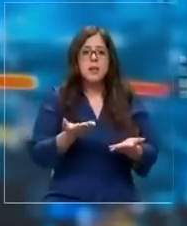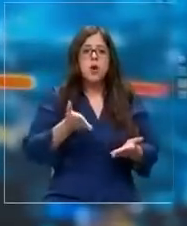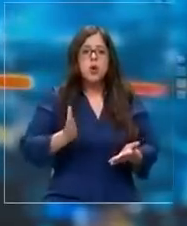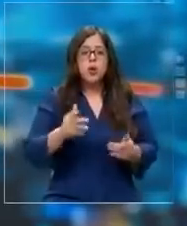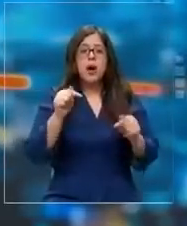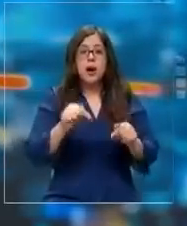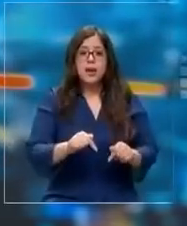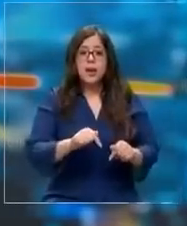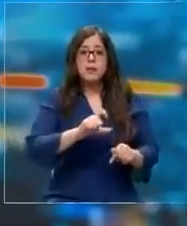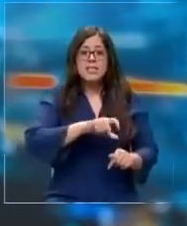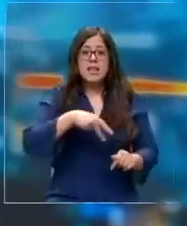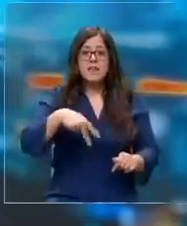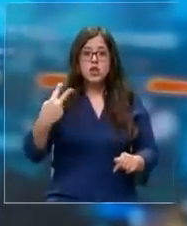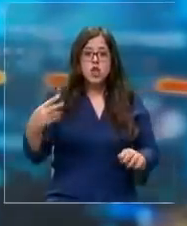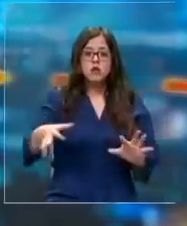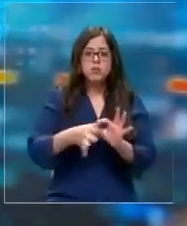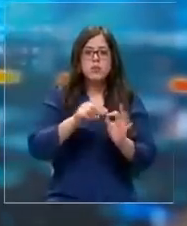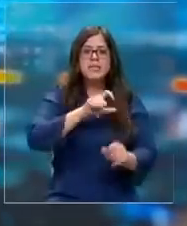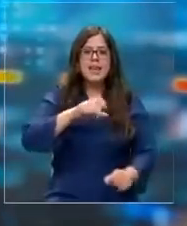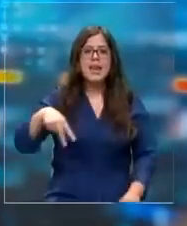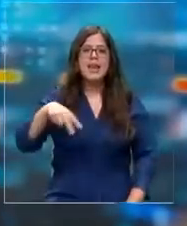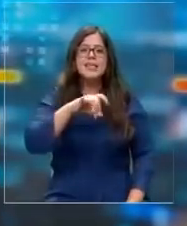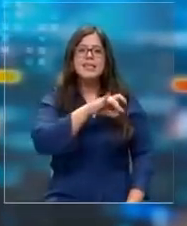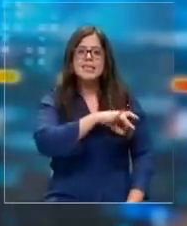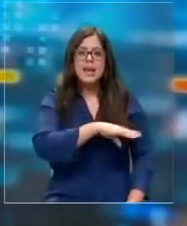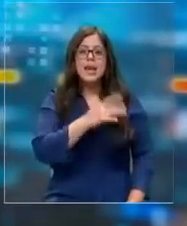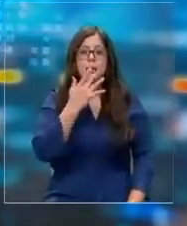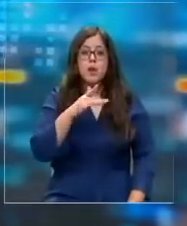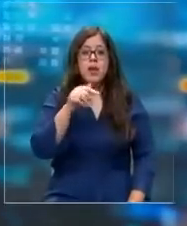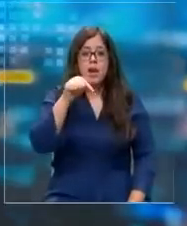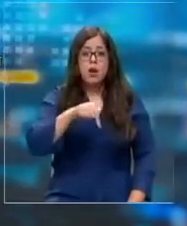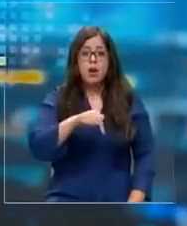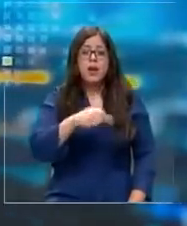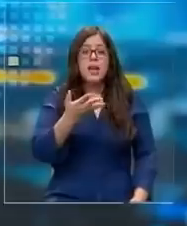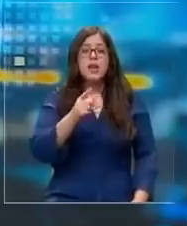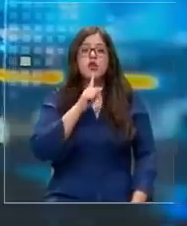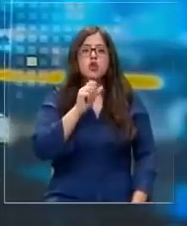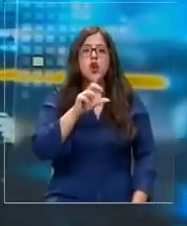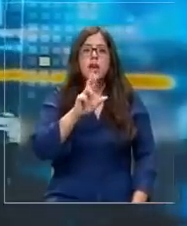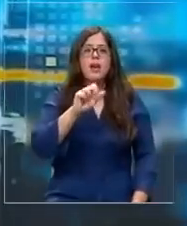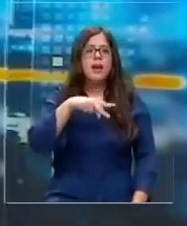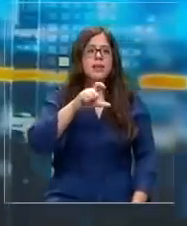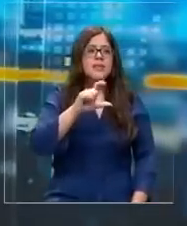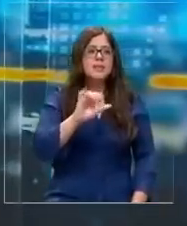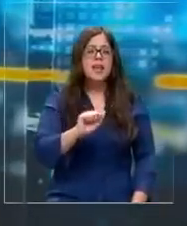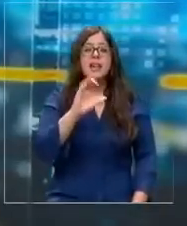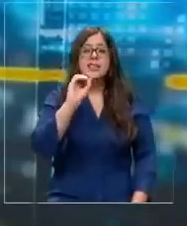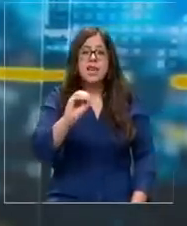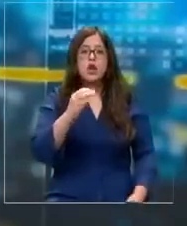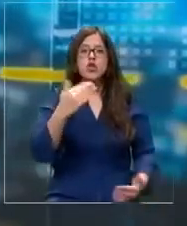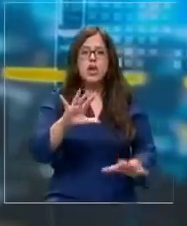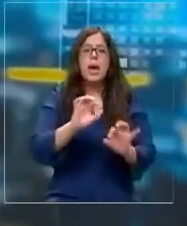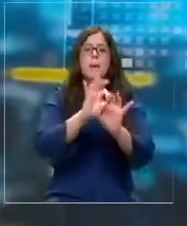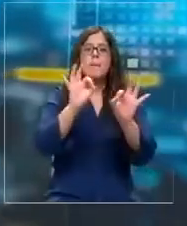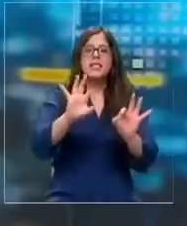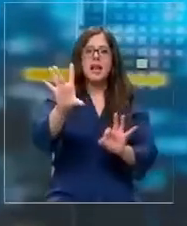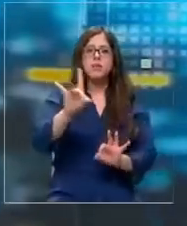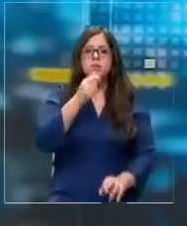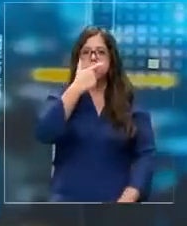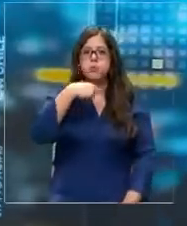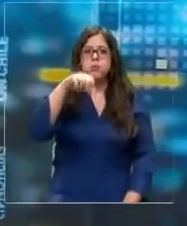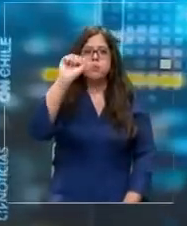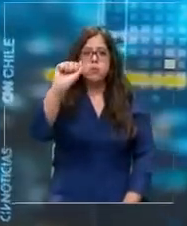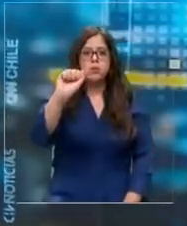se queden tanto en las pantallas de Televisión como de CNN Chile, porque viene este Tolerancia Cero Especial con el presidente electo Gabriel